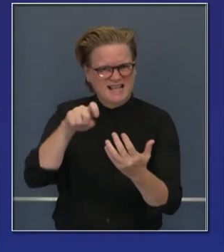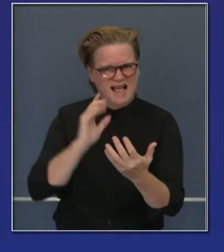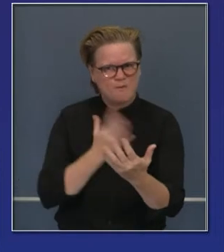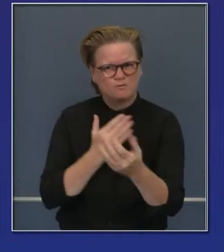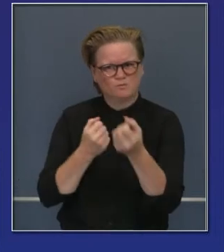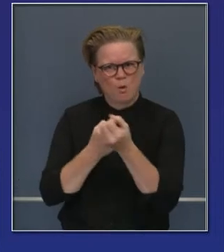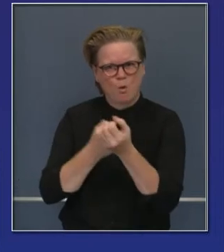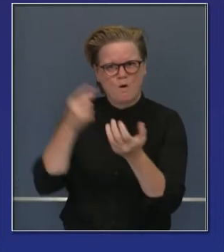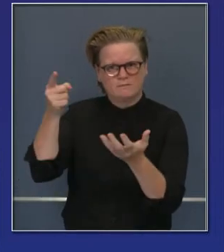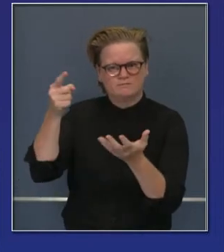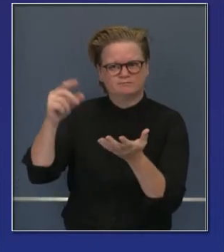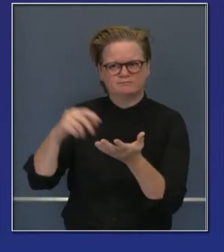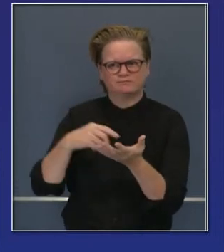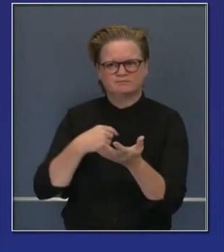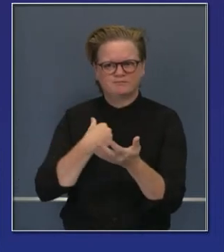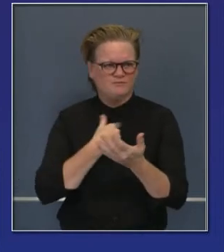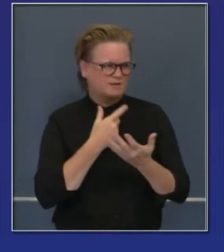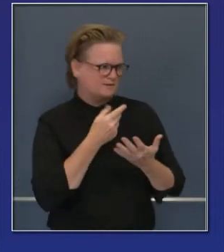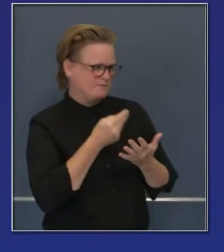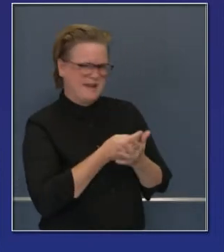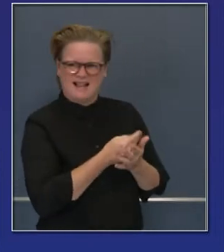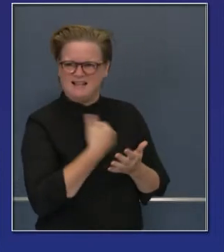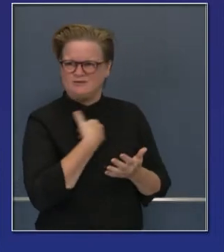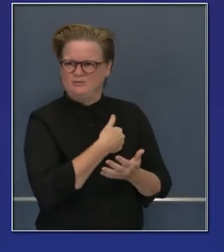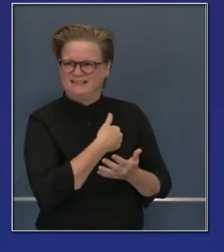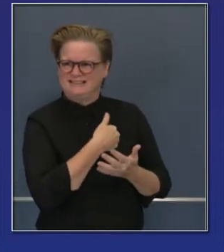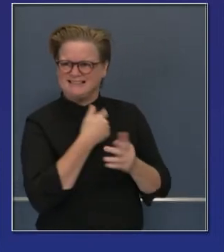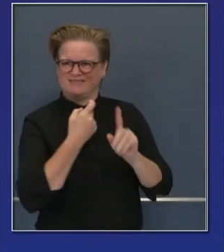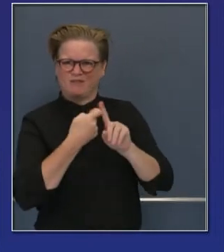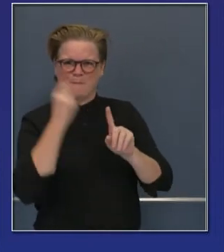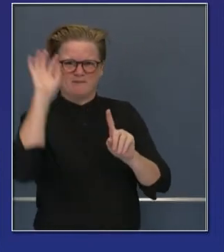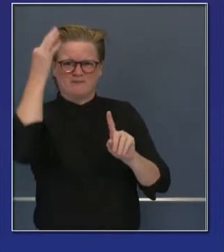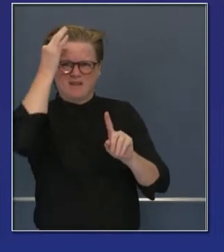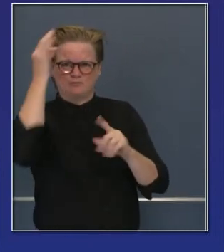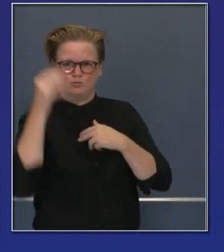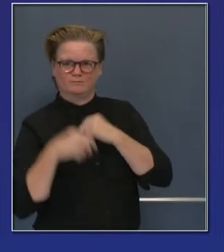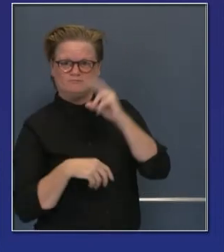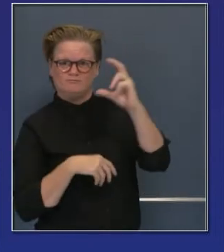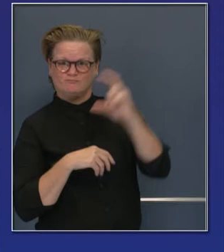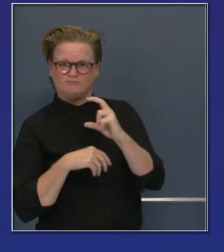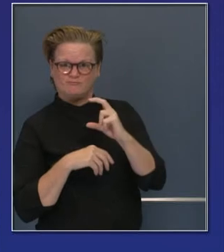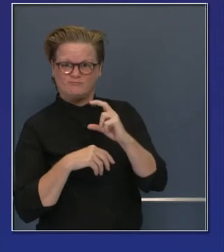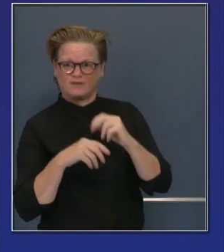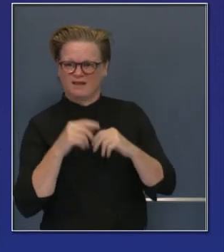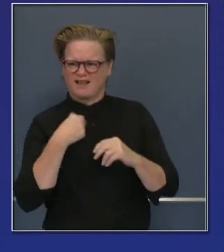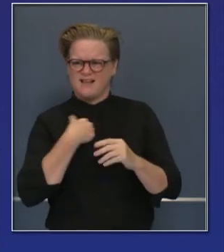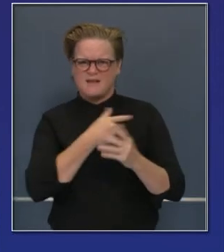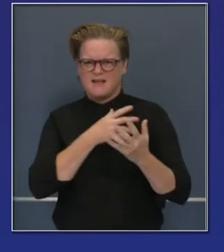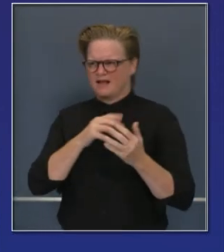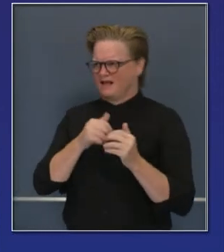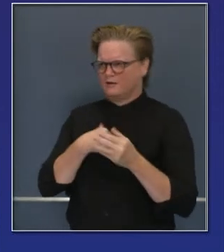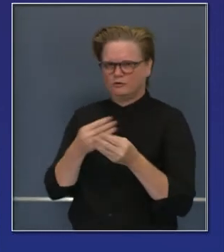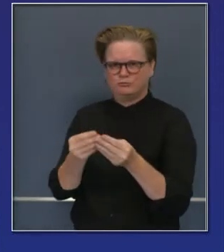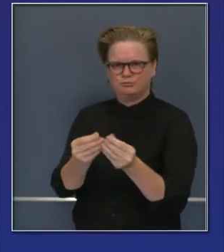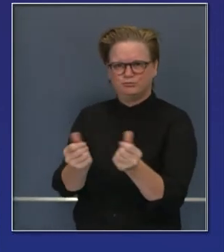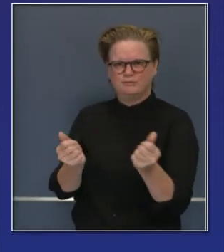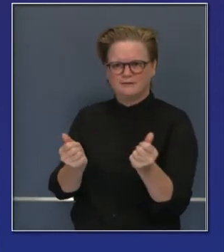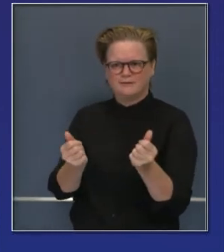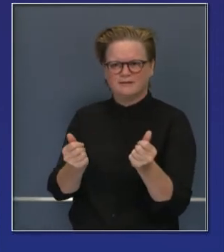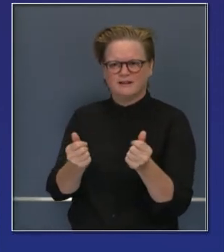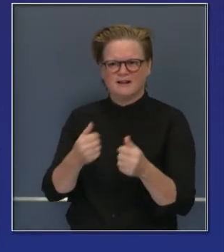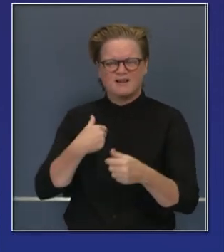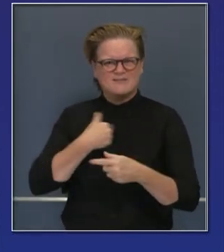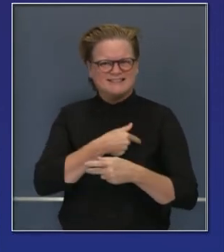Trataremos de atraer dinero del gobierno federal también y esperamos a recibir el próximo estímulo federal. Pero no vamos a esperar